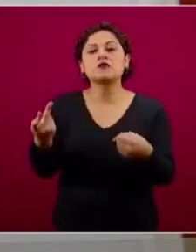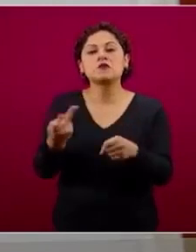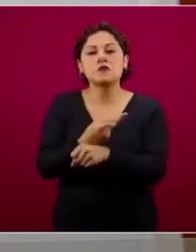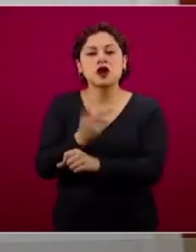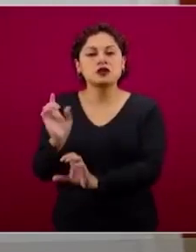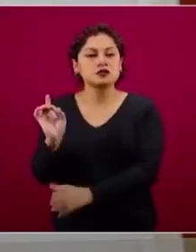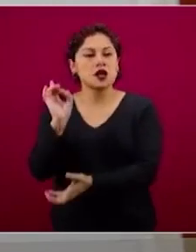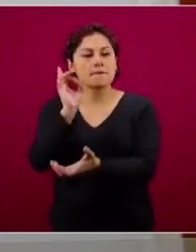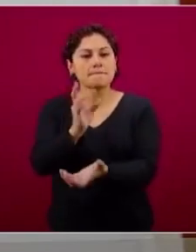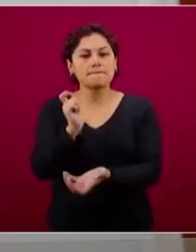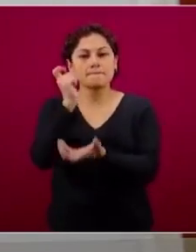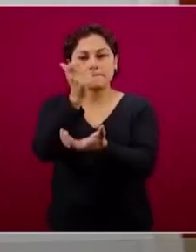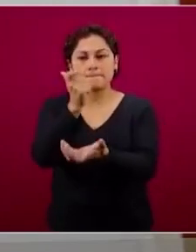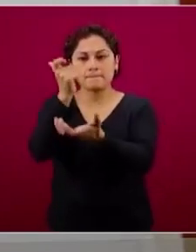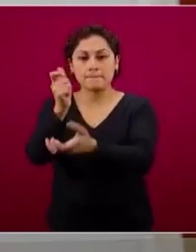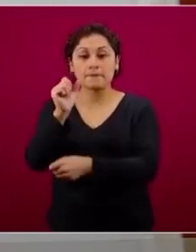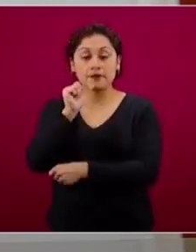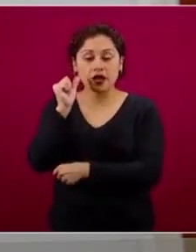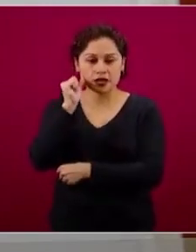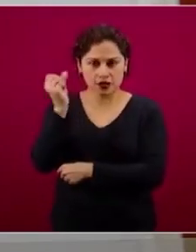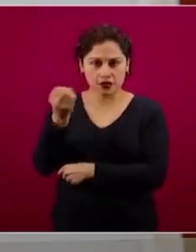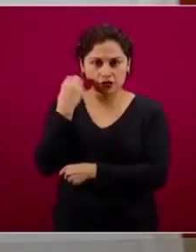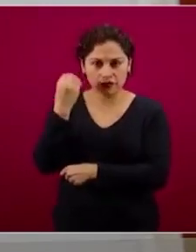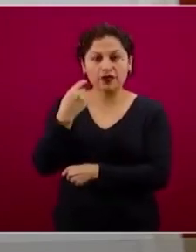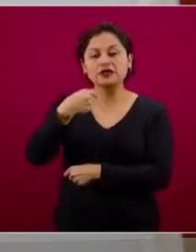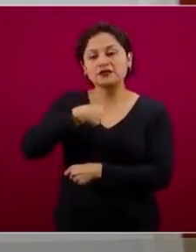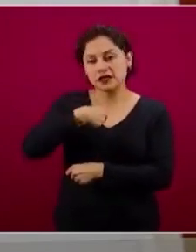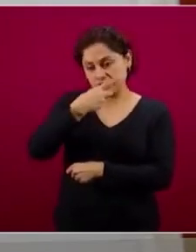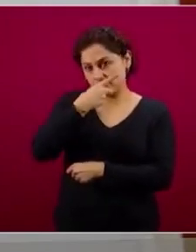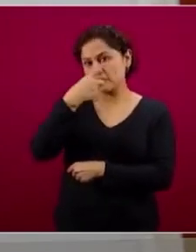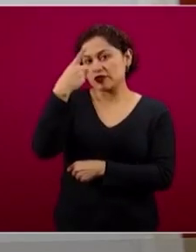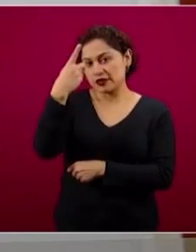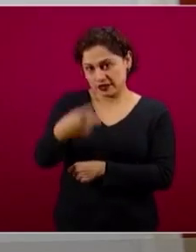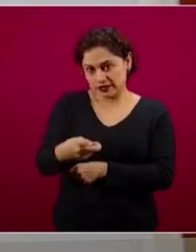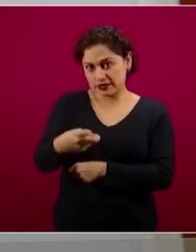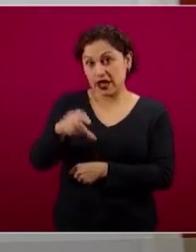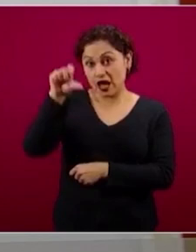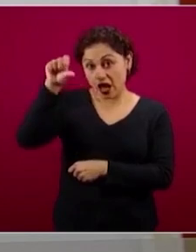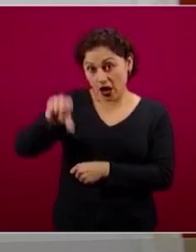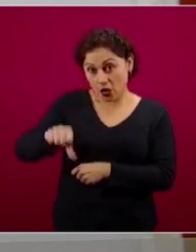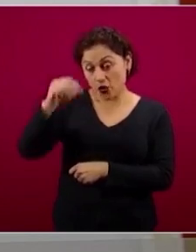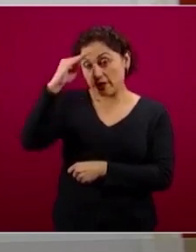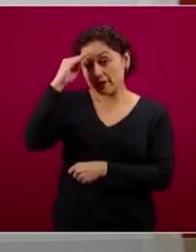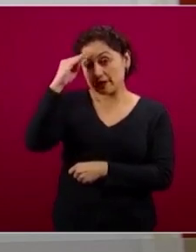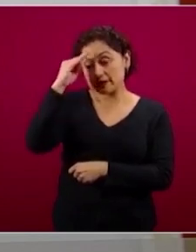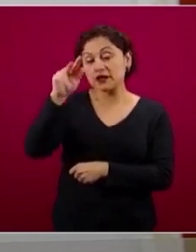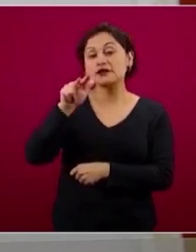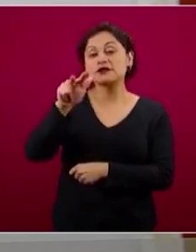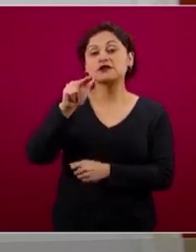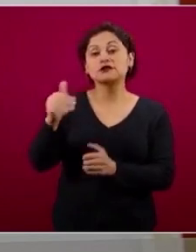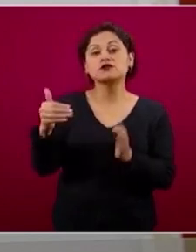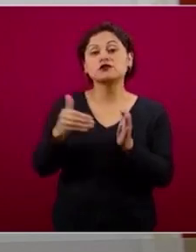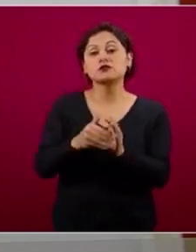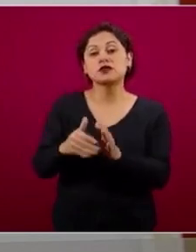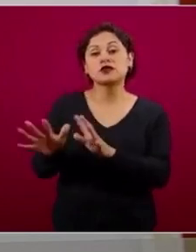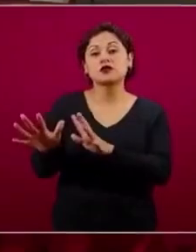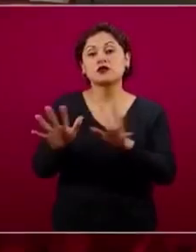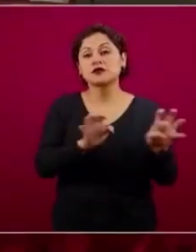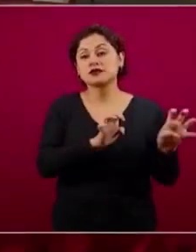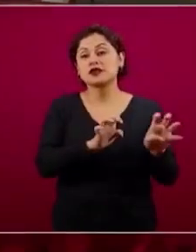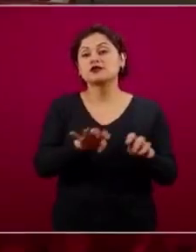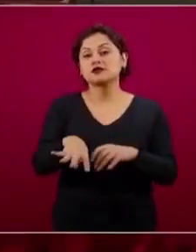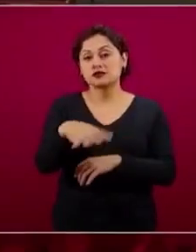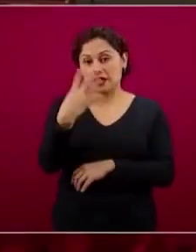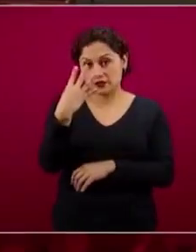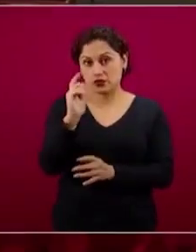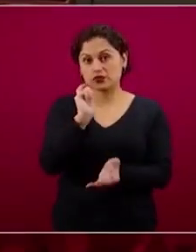En la conferencia de ayer platicaba que teníamos programados para el día de hoy 18 mil 914 pagos. De